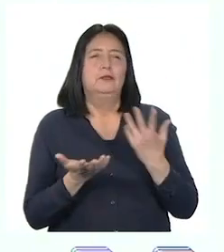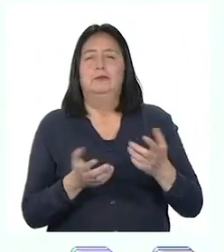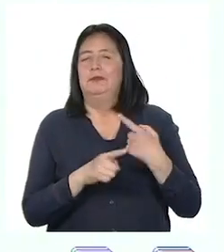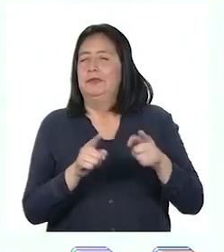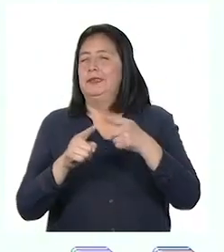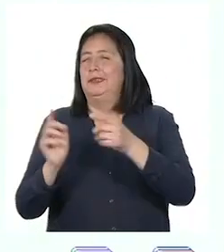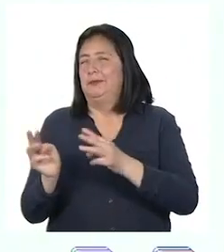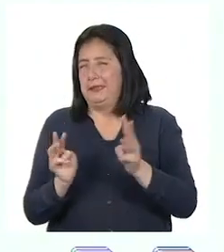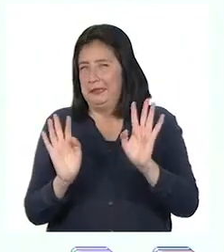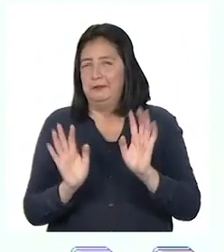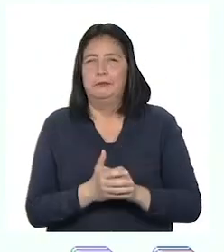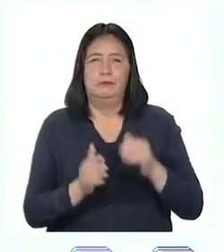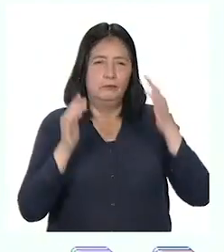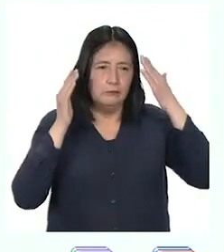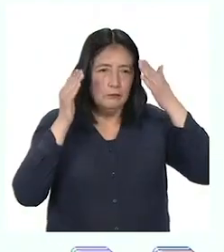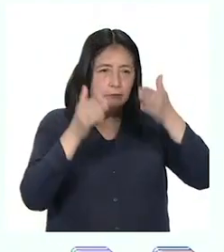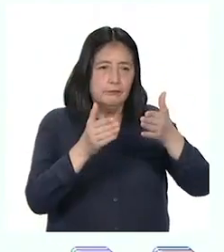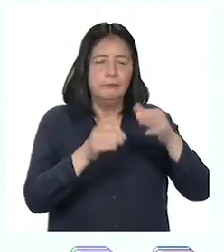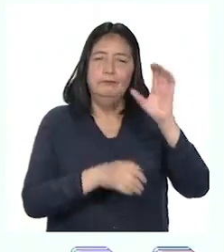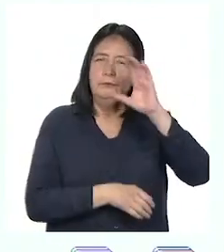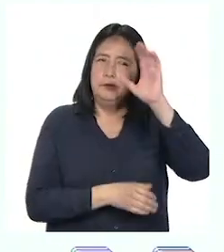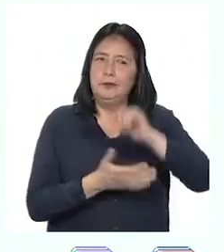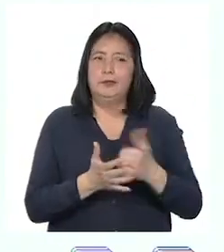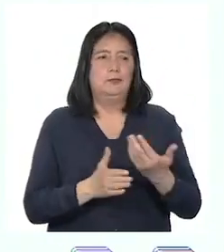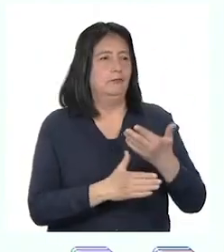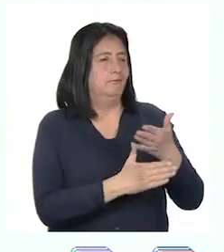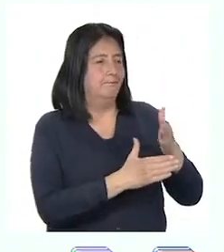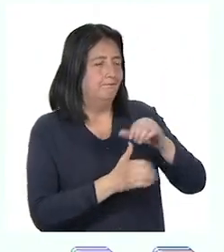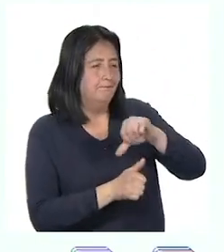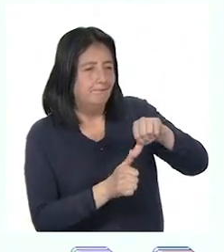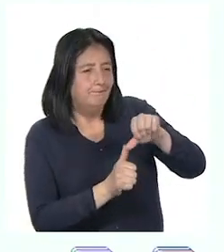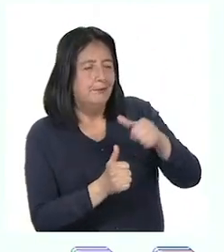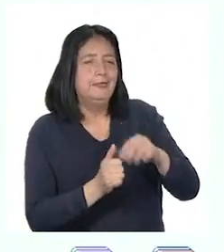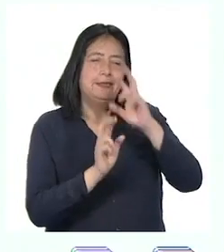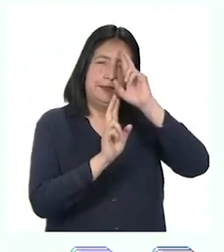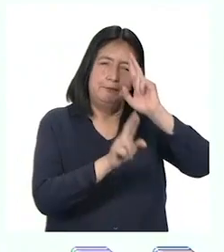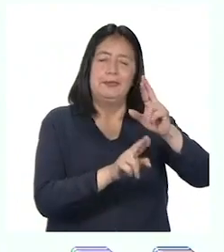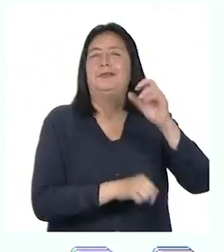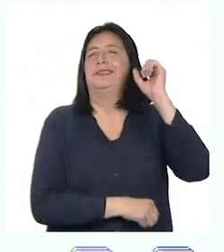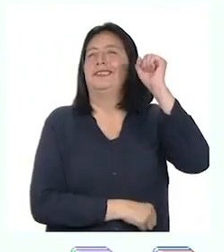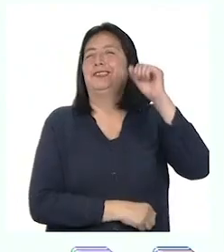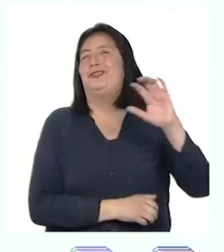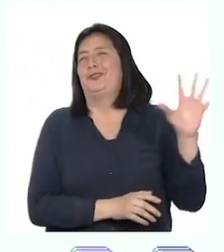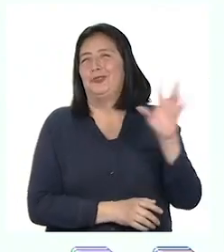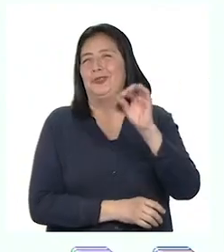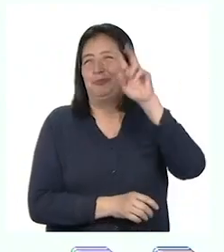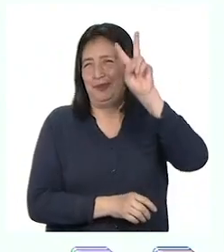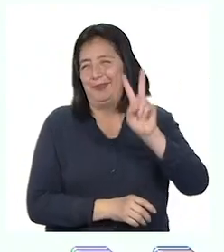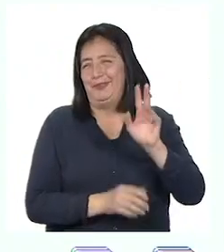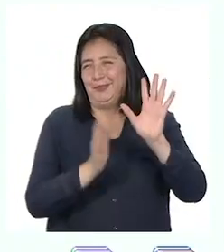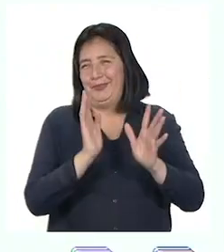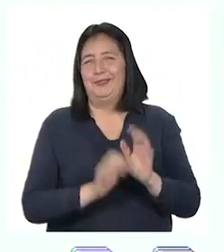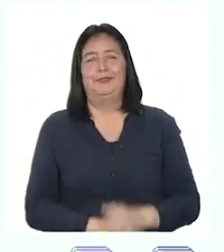diferente, centrándonos en la búsqueda del bien común y el respeto de los derechos de todas las personas.